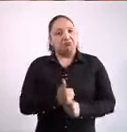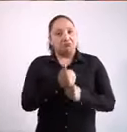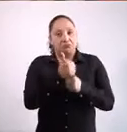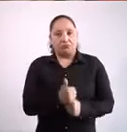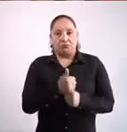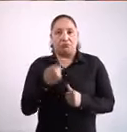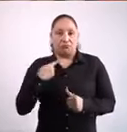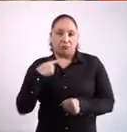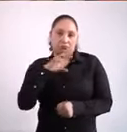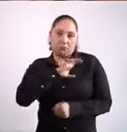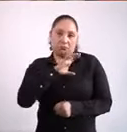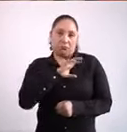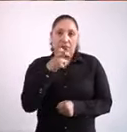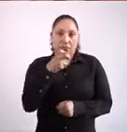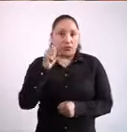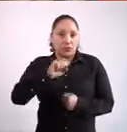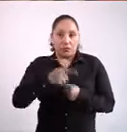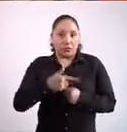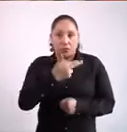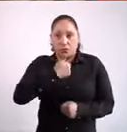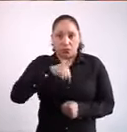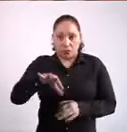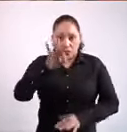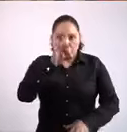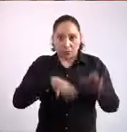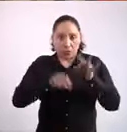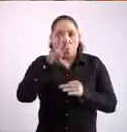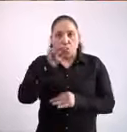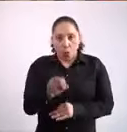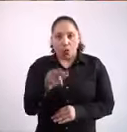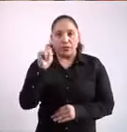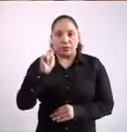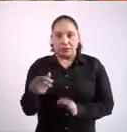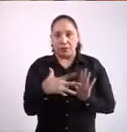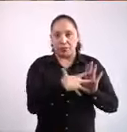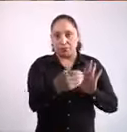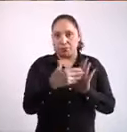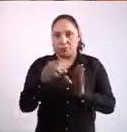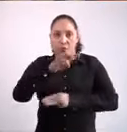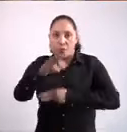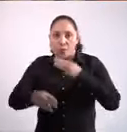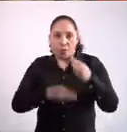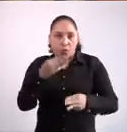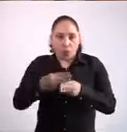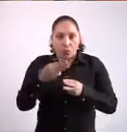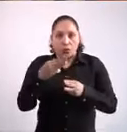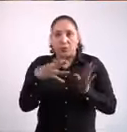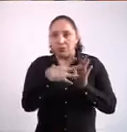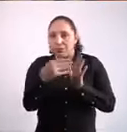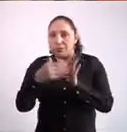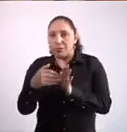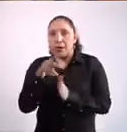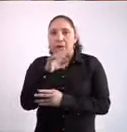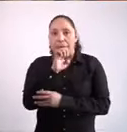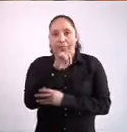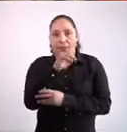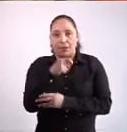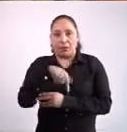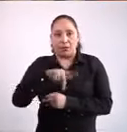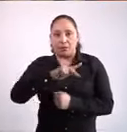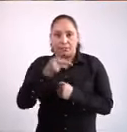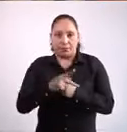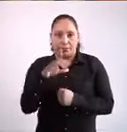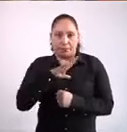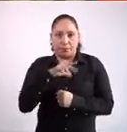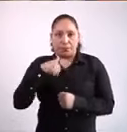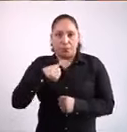No es algo que elegimos, es una pandemia mundial, una epidemia que está en nuestro país. El día